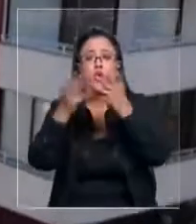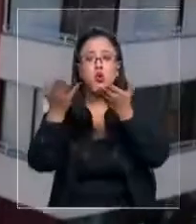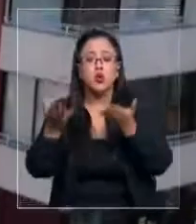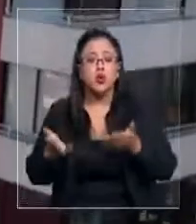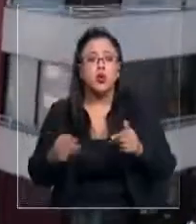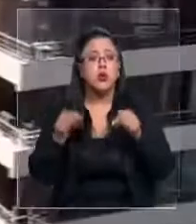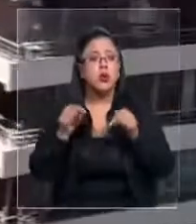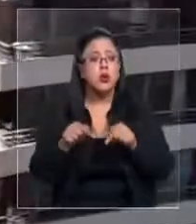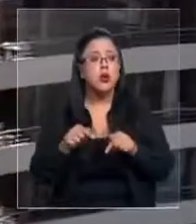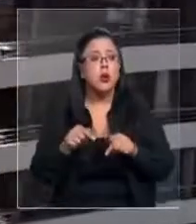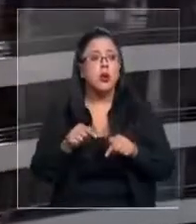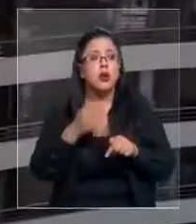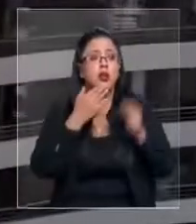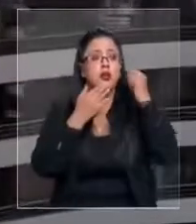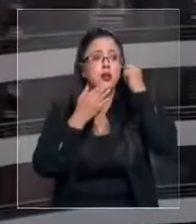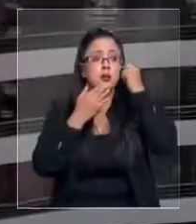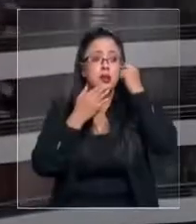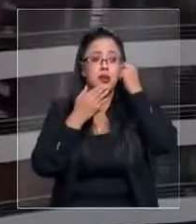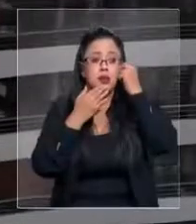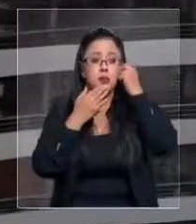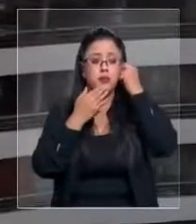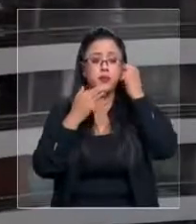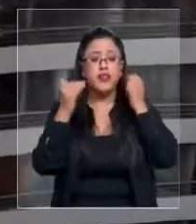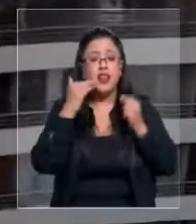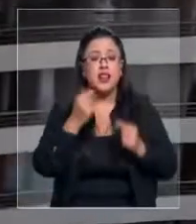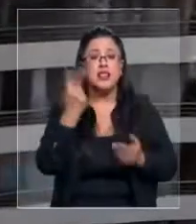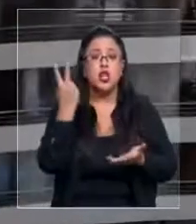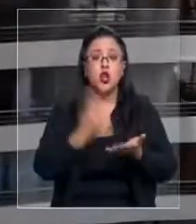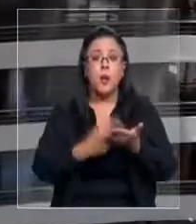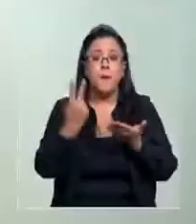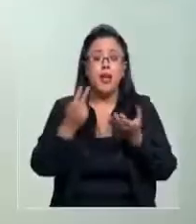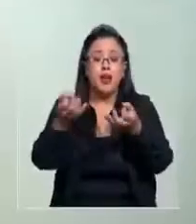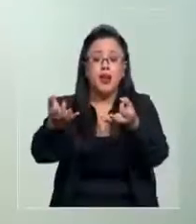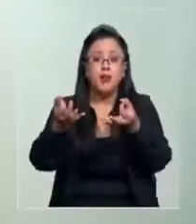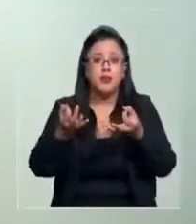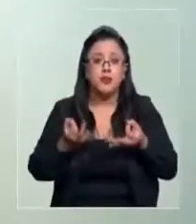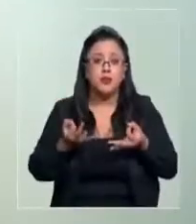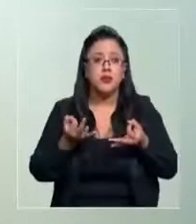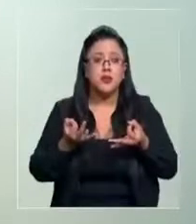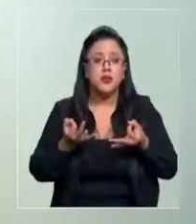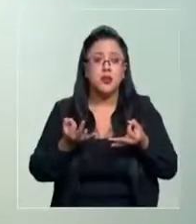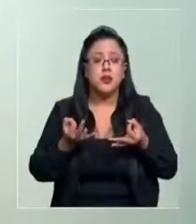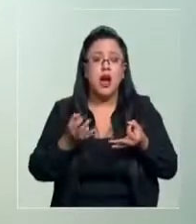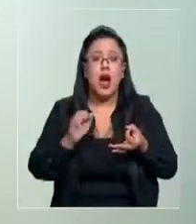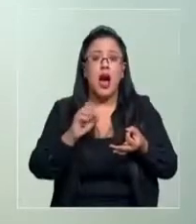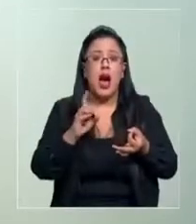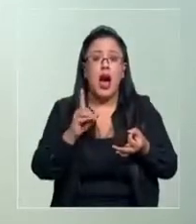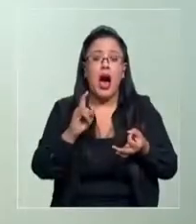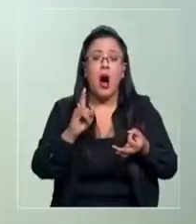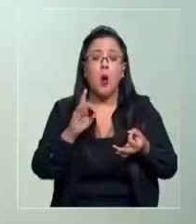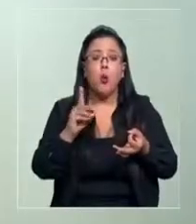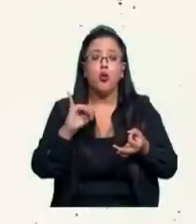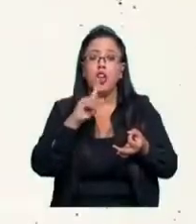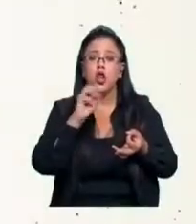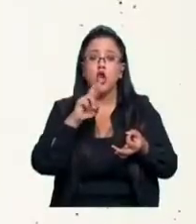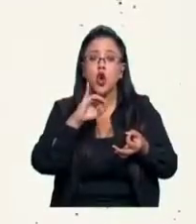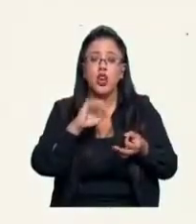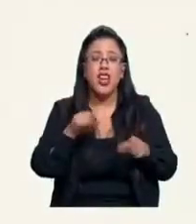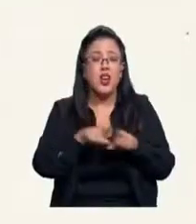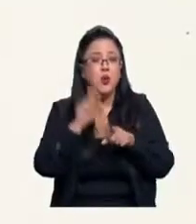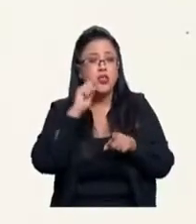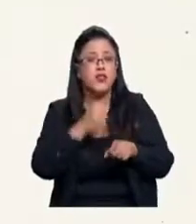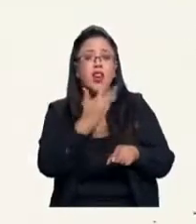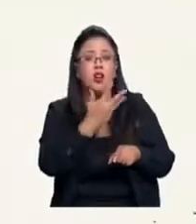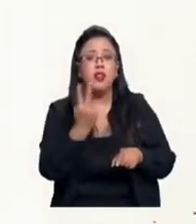Según Uber Inmobiliario, de las casi 2.000 auditorías que ellos han realizado a administradores de condominios, un impactante